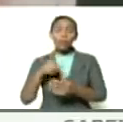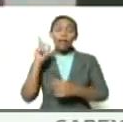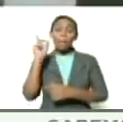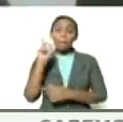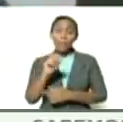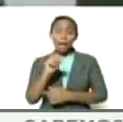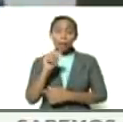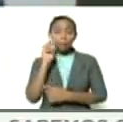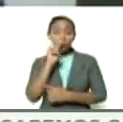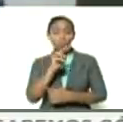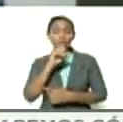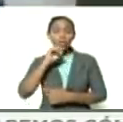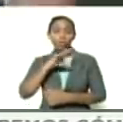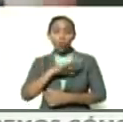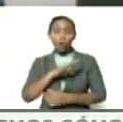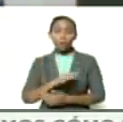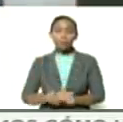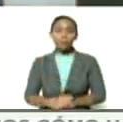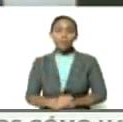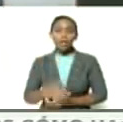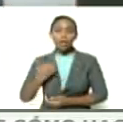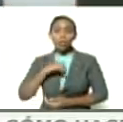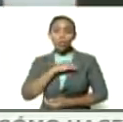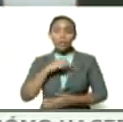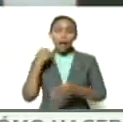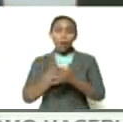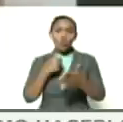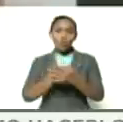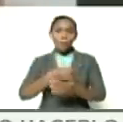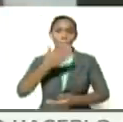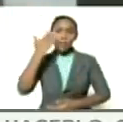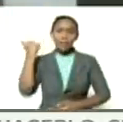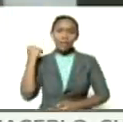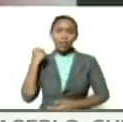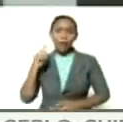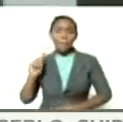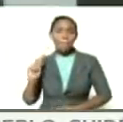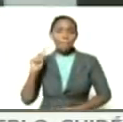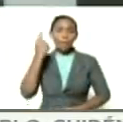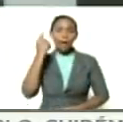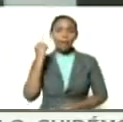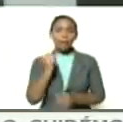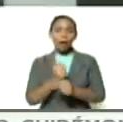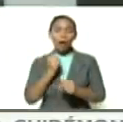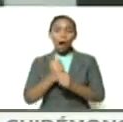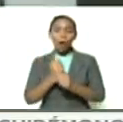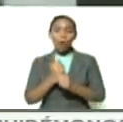invisibilizar la historia nuestras luchas en el pasado entonces la primera operación